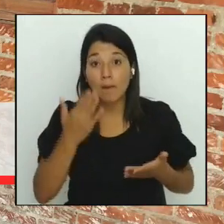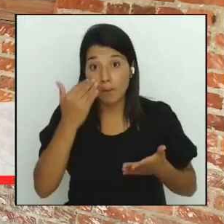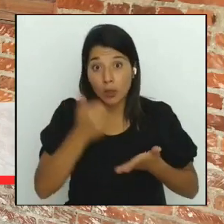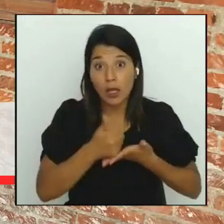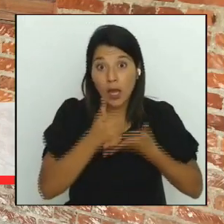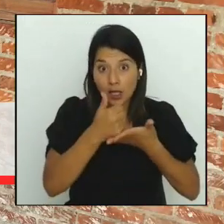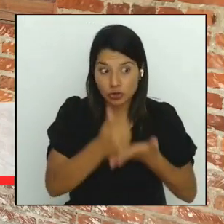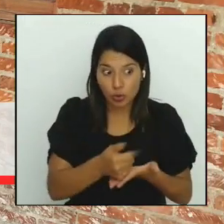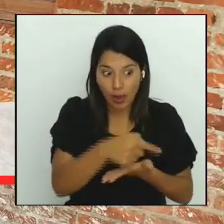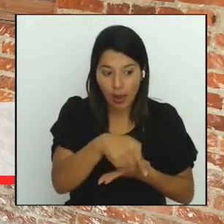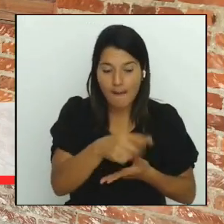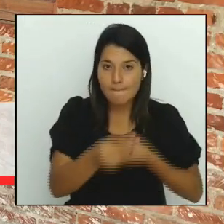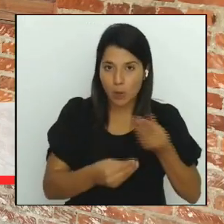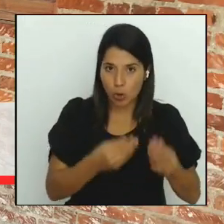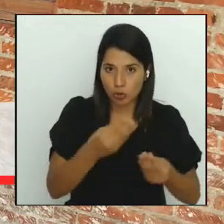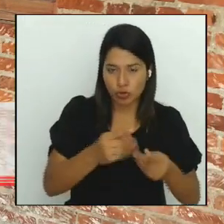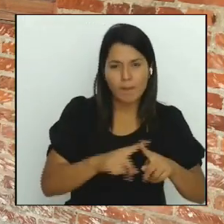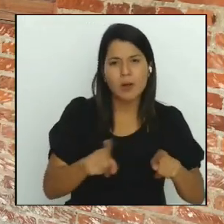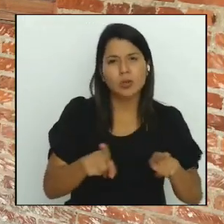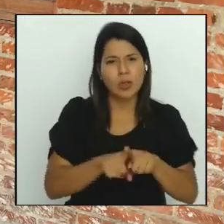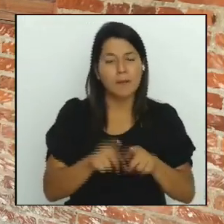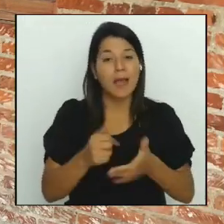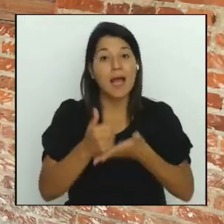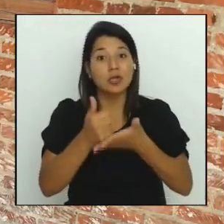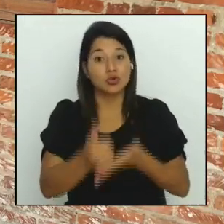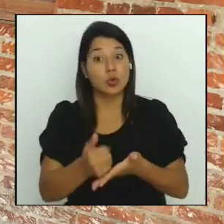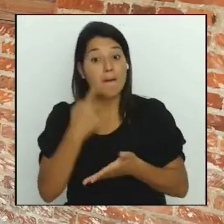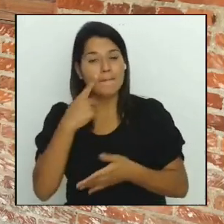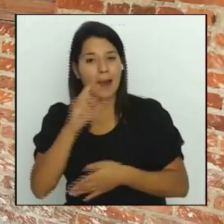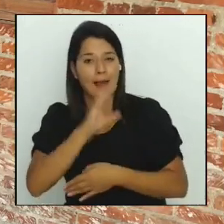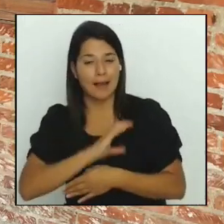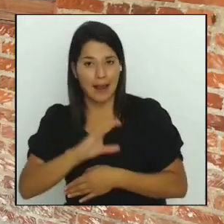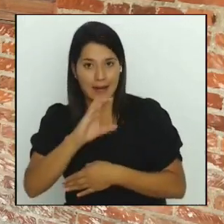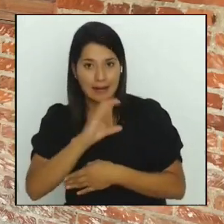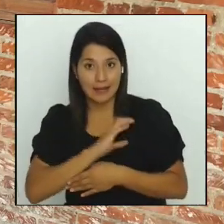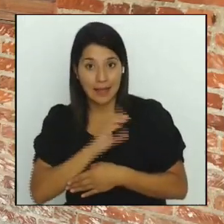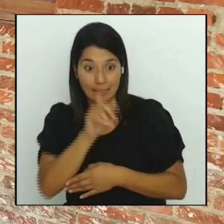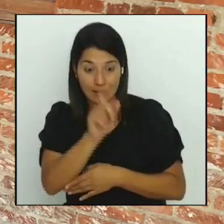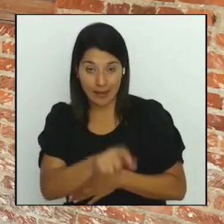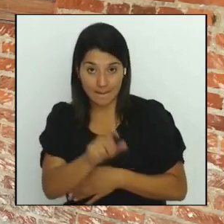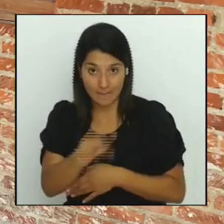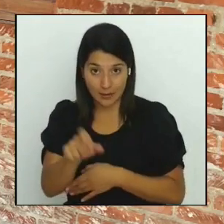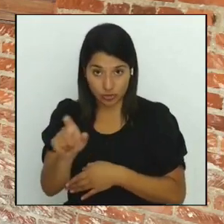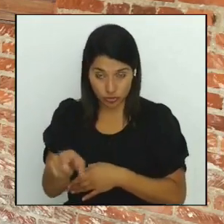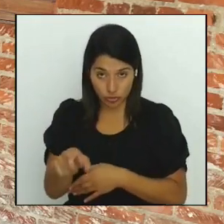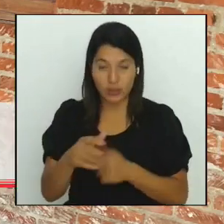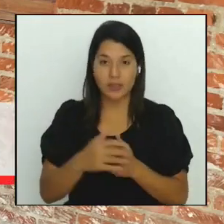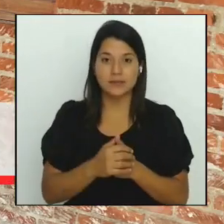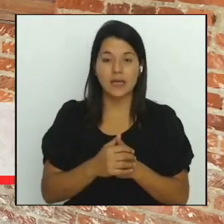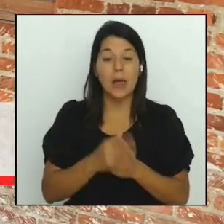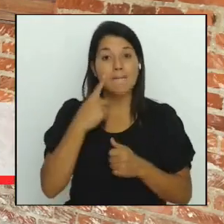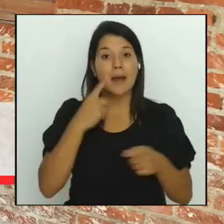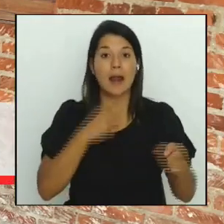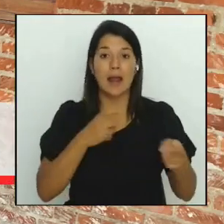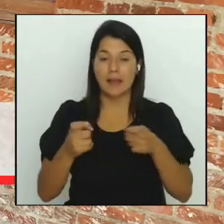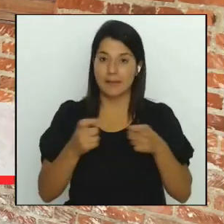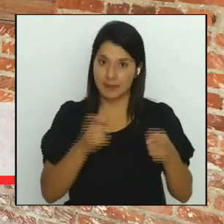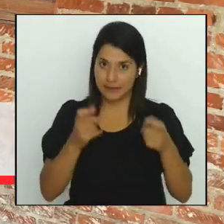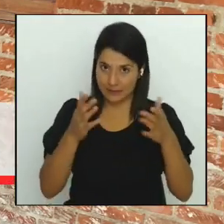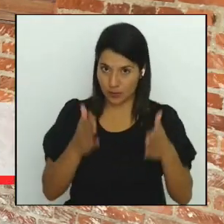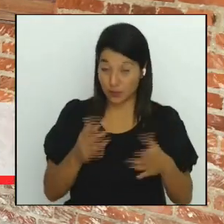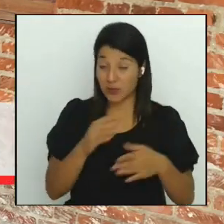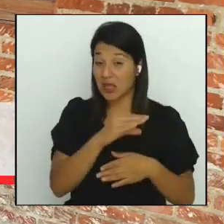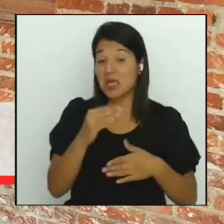sino la calidad de vida de las personas, de los administrados y los trámites